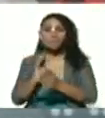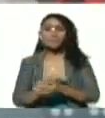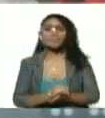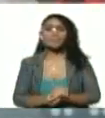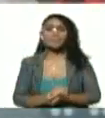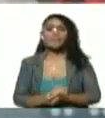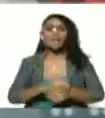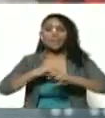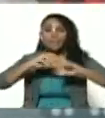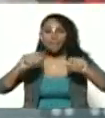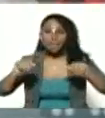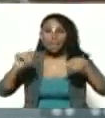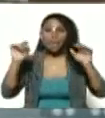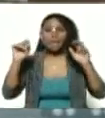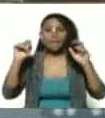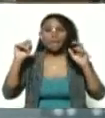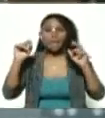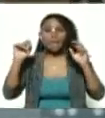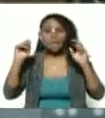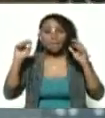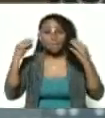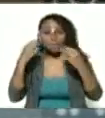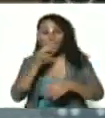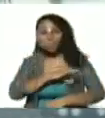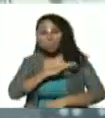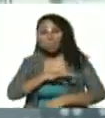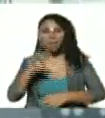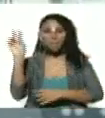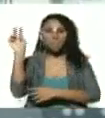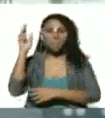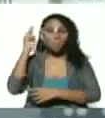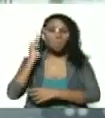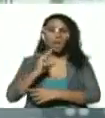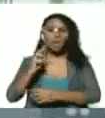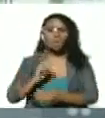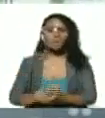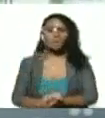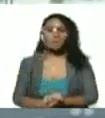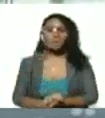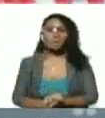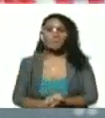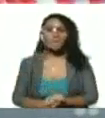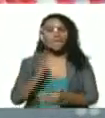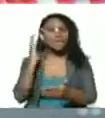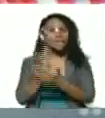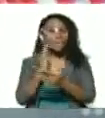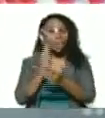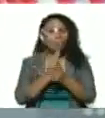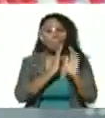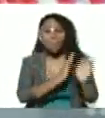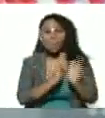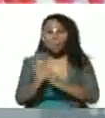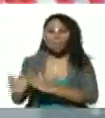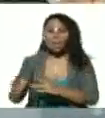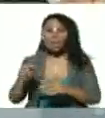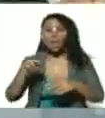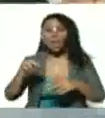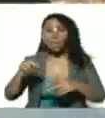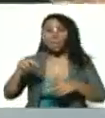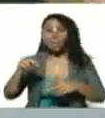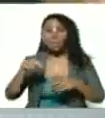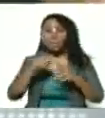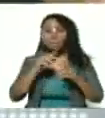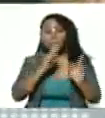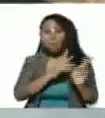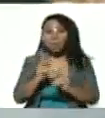territorialmente el socialismo bolivariano siempre vamos organizando los planes y los proyectos